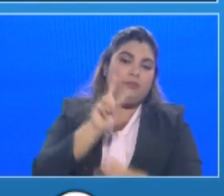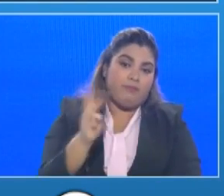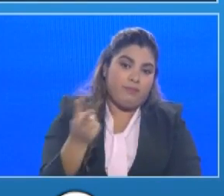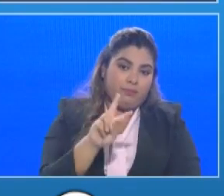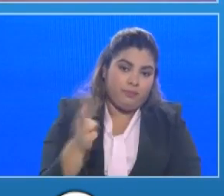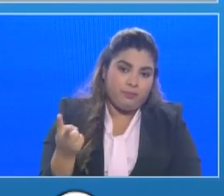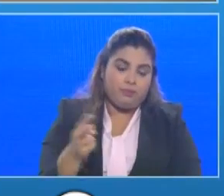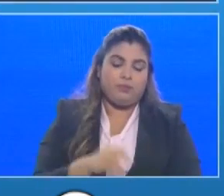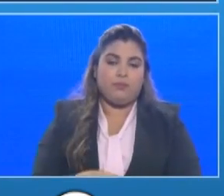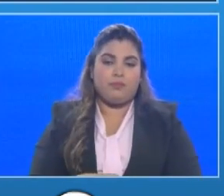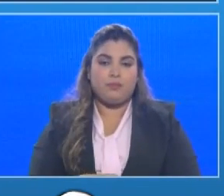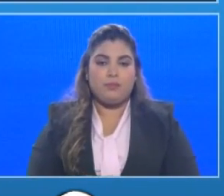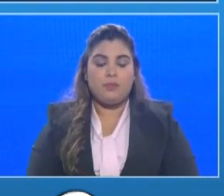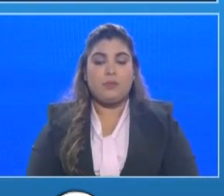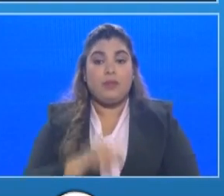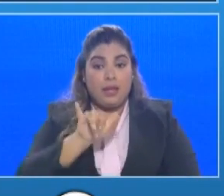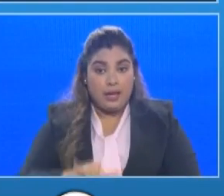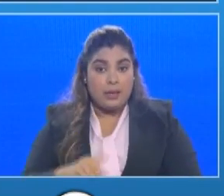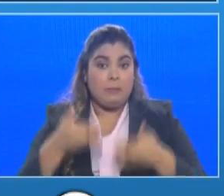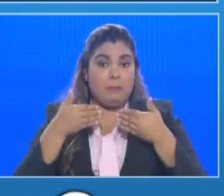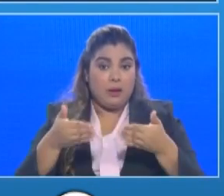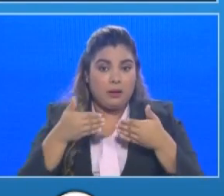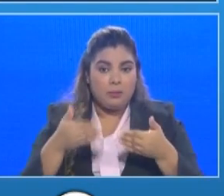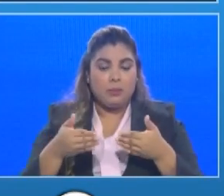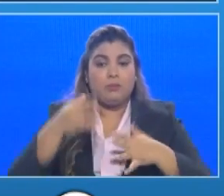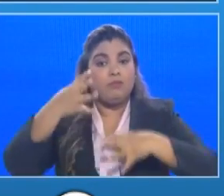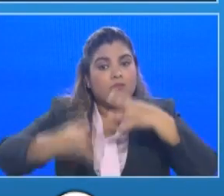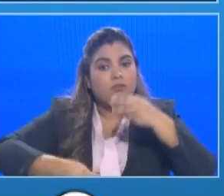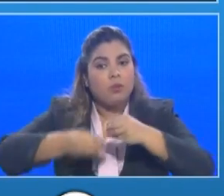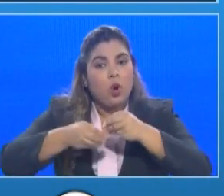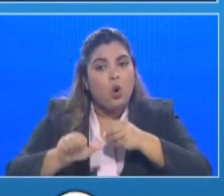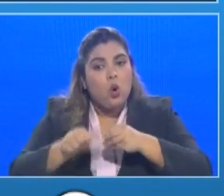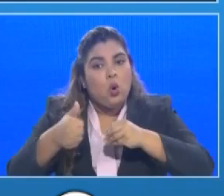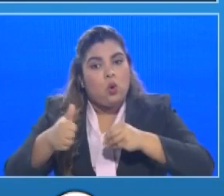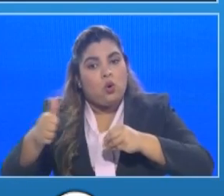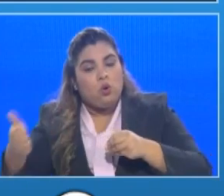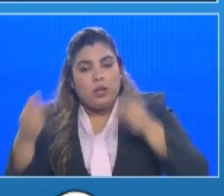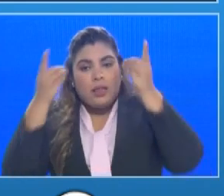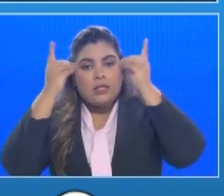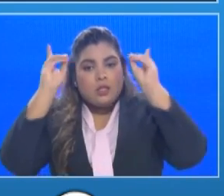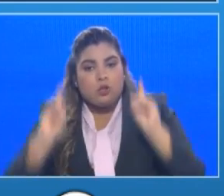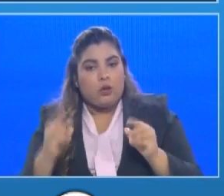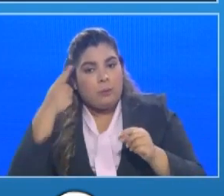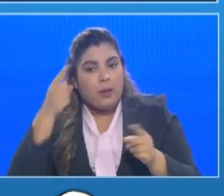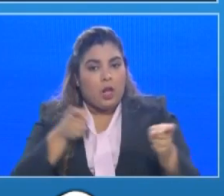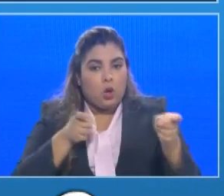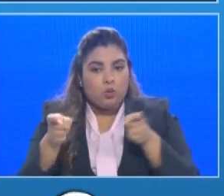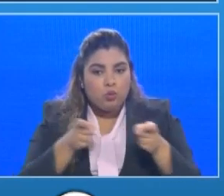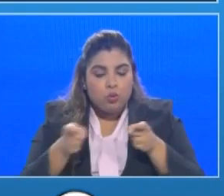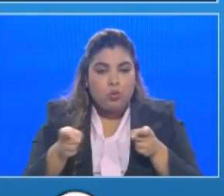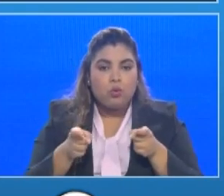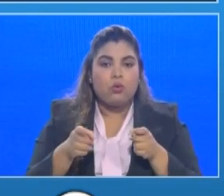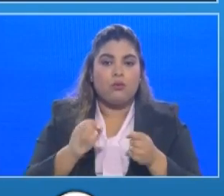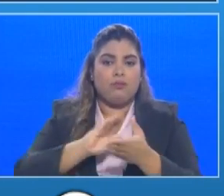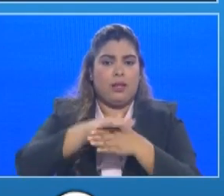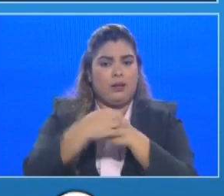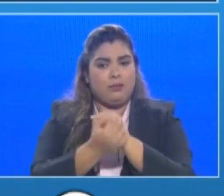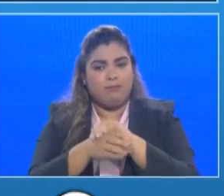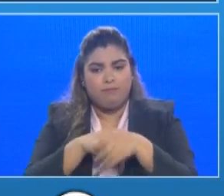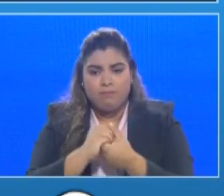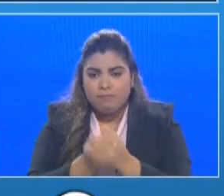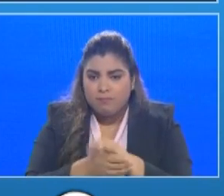esta pandemia en nuestro país a unas otras medidas que son tan importantes como el tema de la higiene